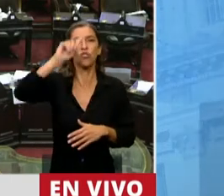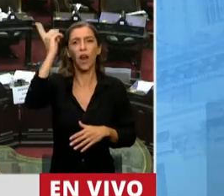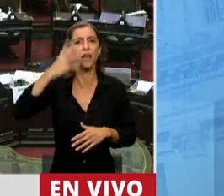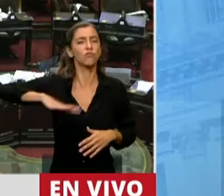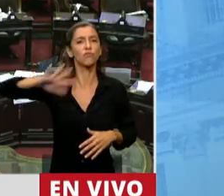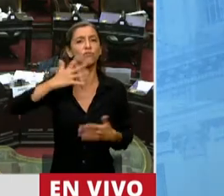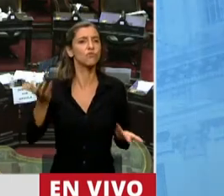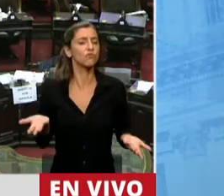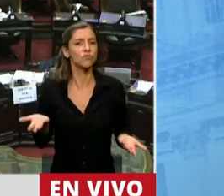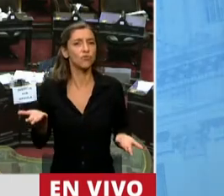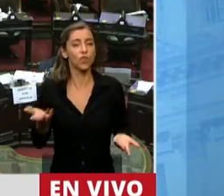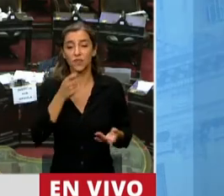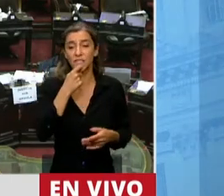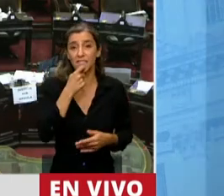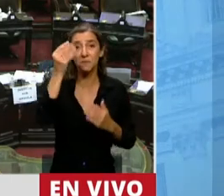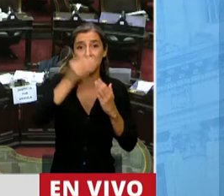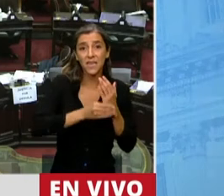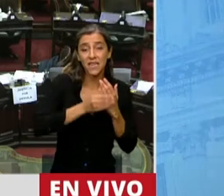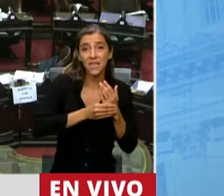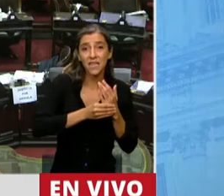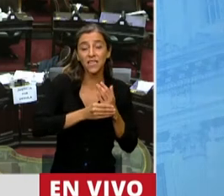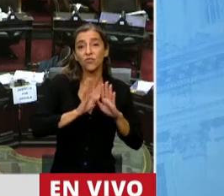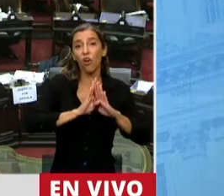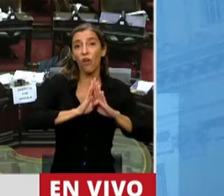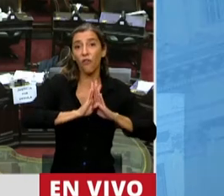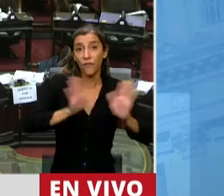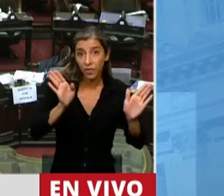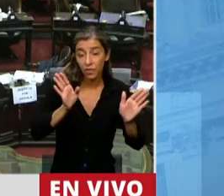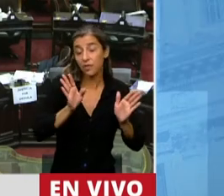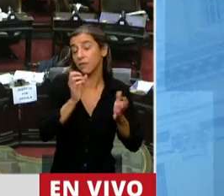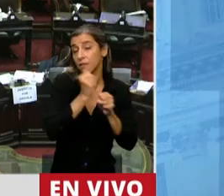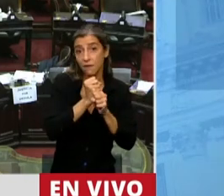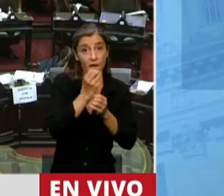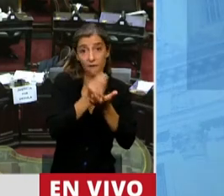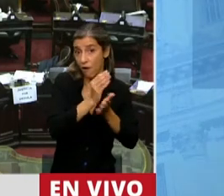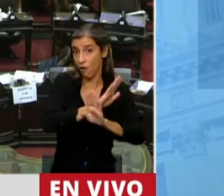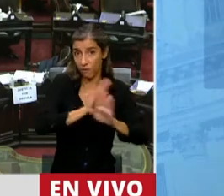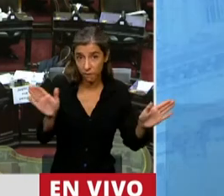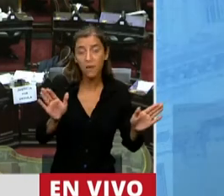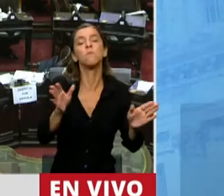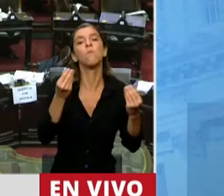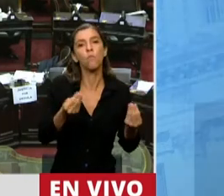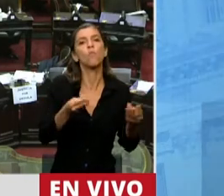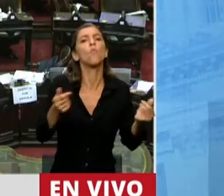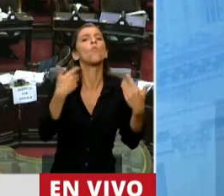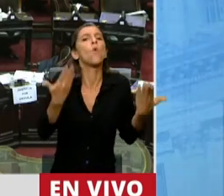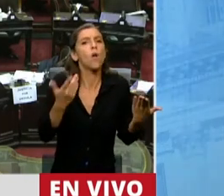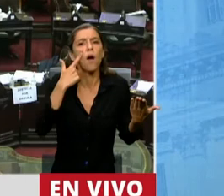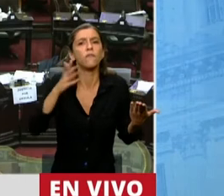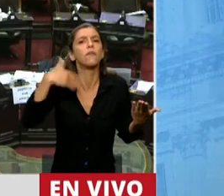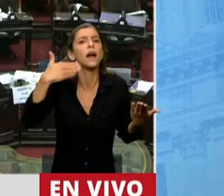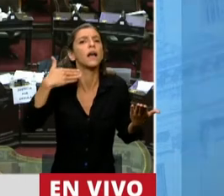ministros cuando terminan su mandato tienen que venir a dar explicaciones de cómo fue que realizaron las asignaciones de sus partidas,